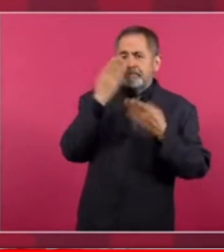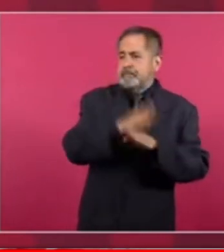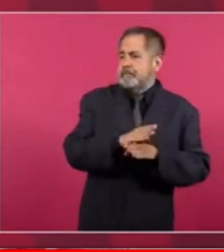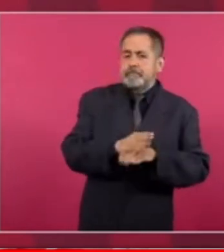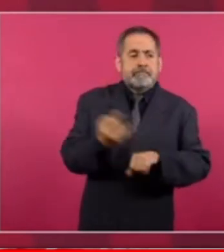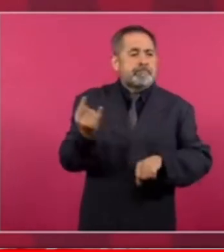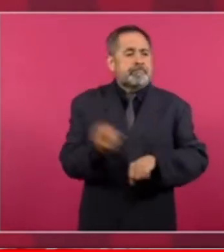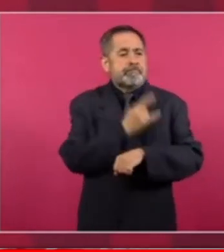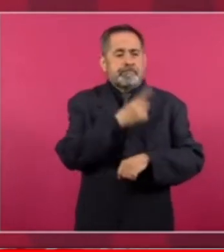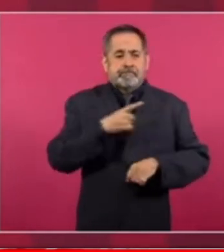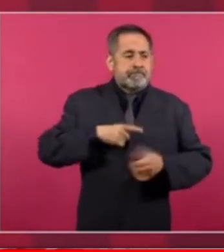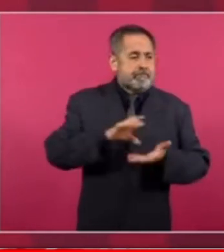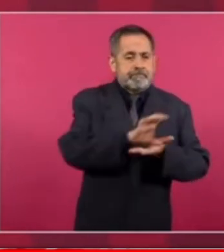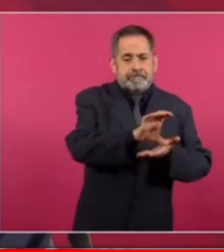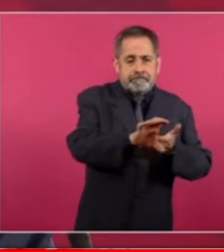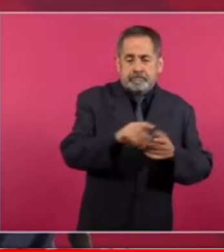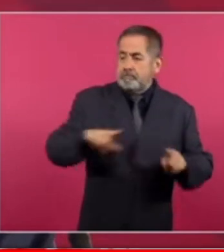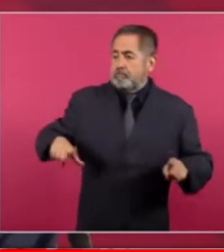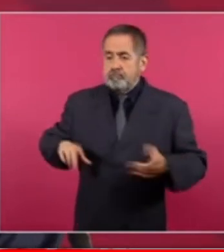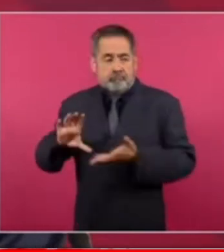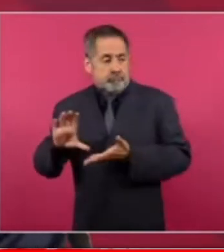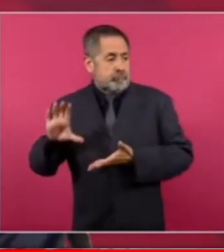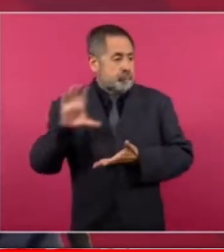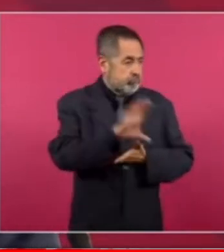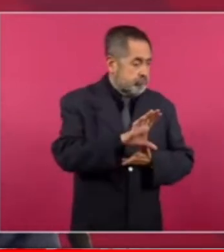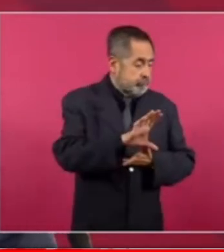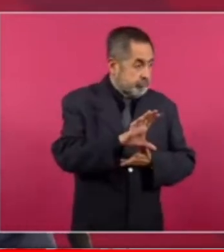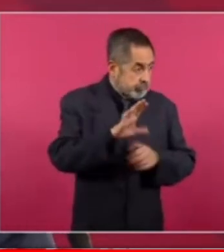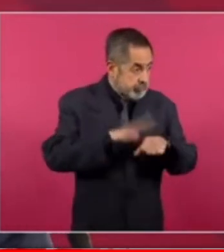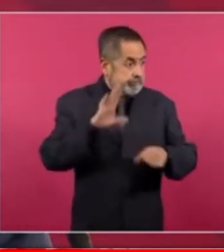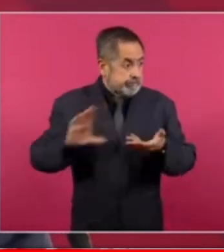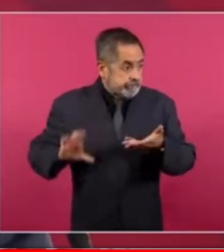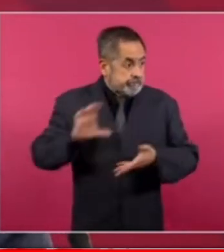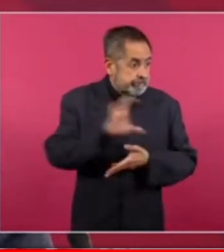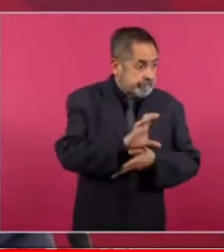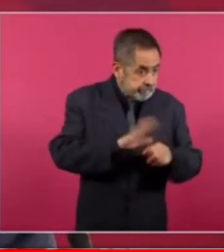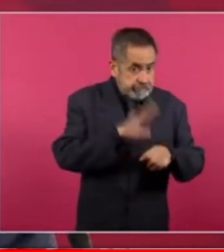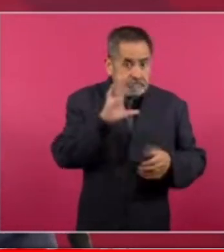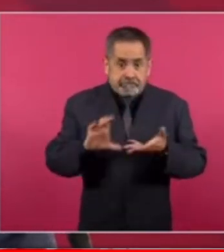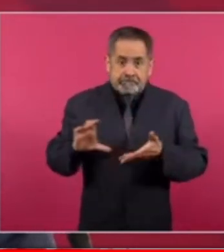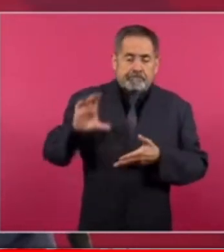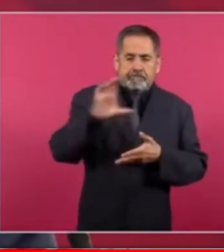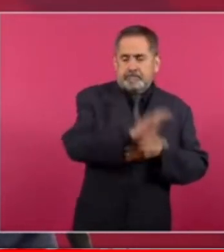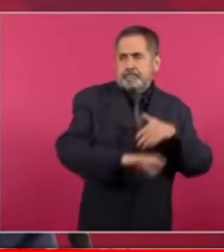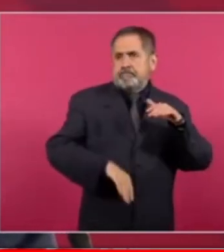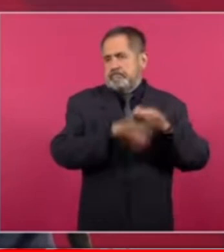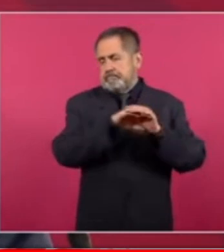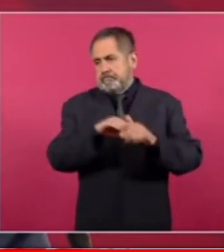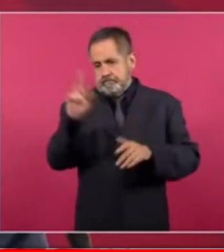o de las empresas y empezó a crecer esa cantidad hasta que